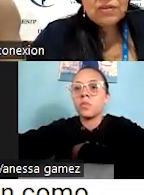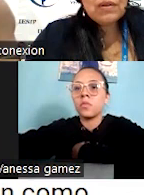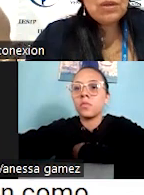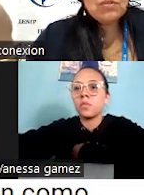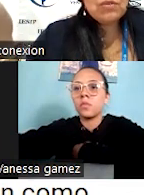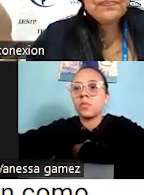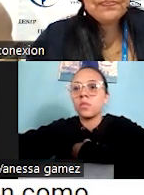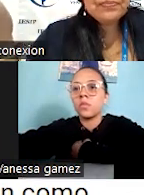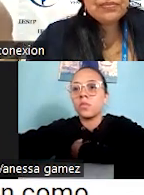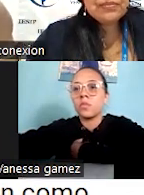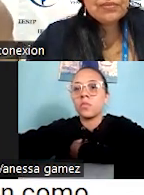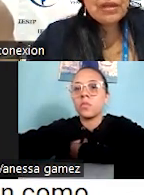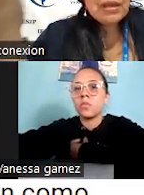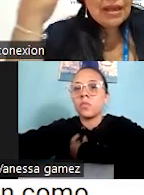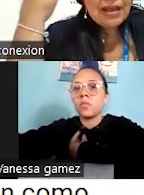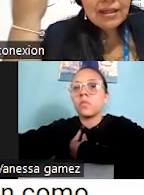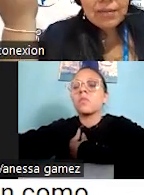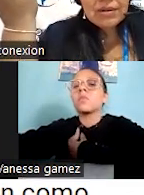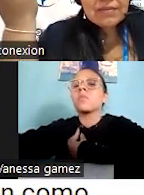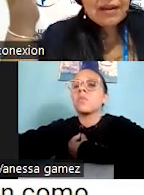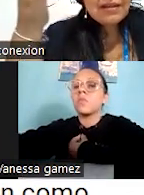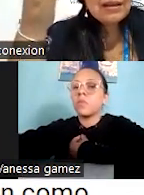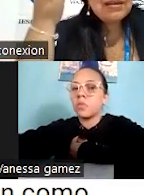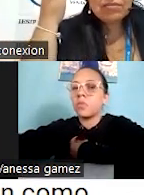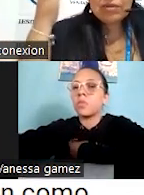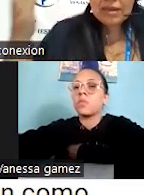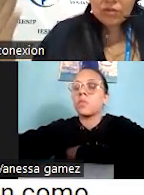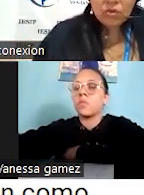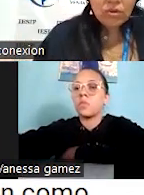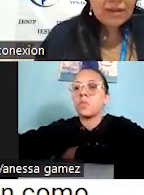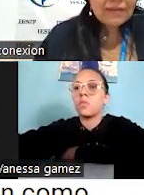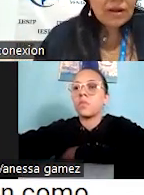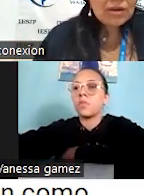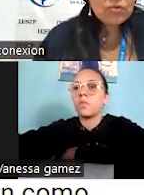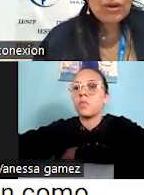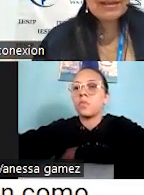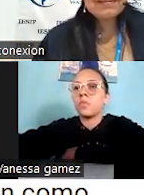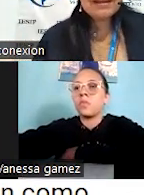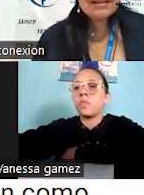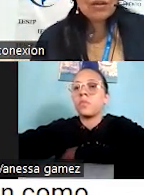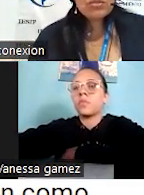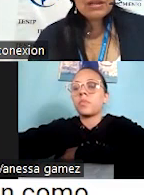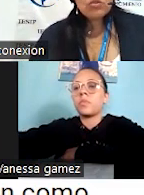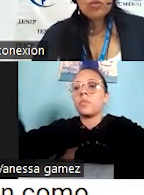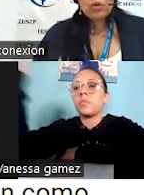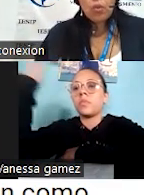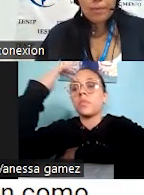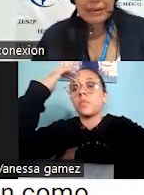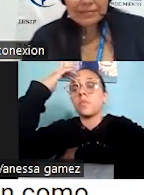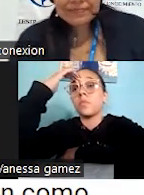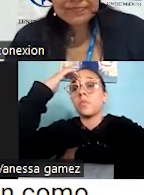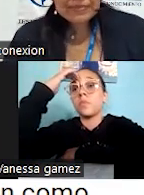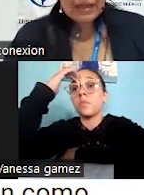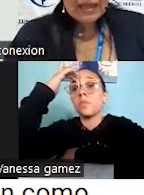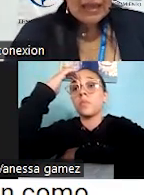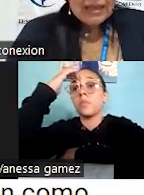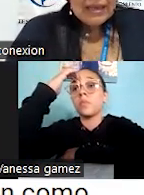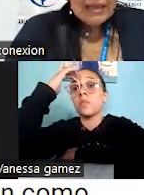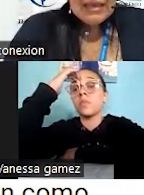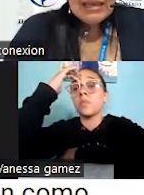contrato de servicio. Y es el deber ser de que todas esas cláusulas que están en el contrato se cumplan.